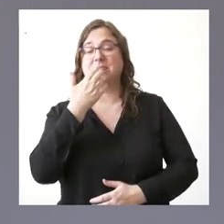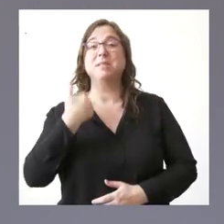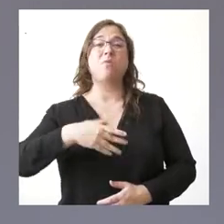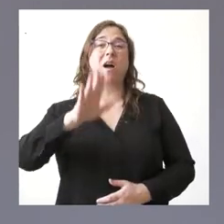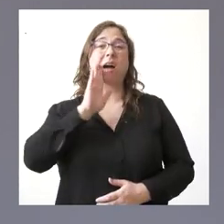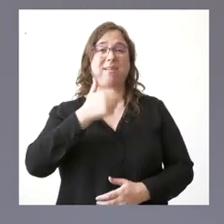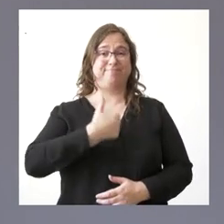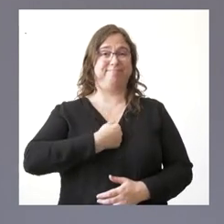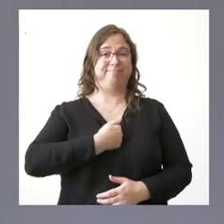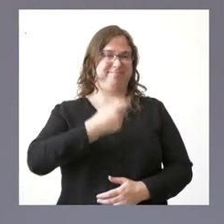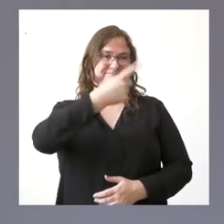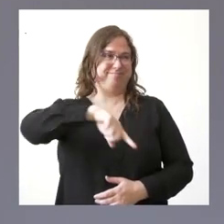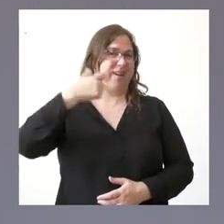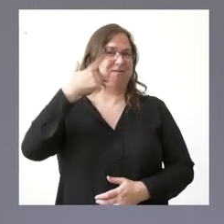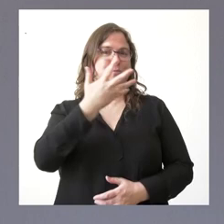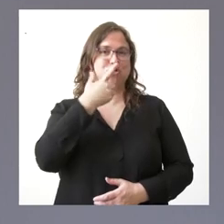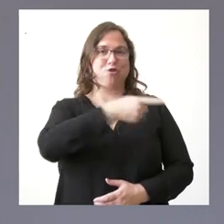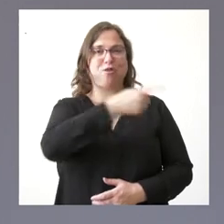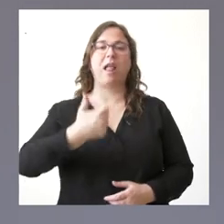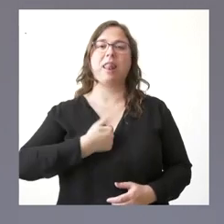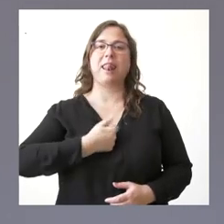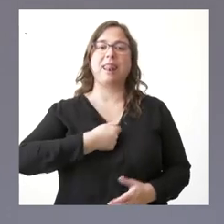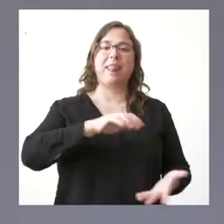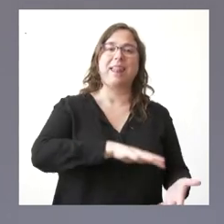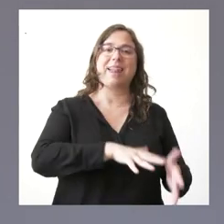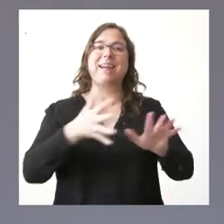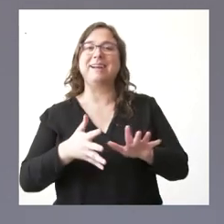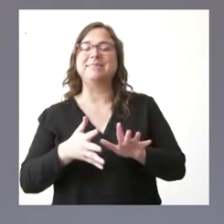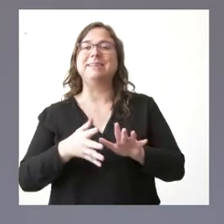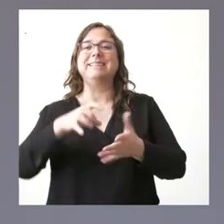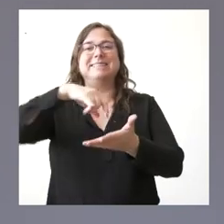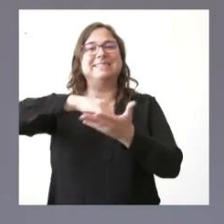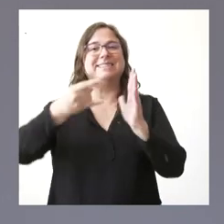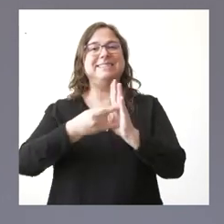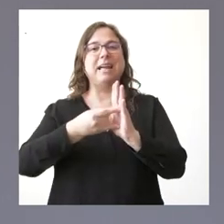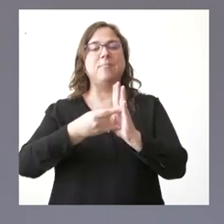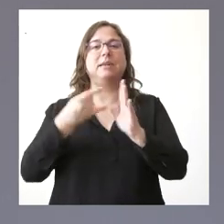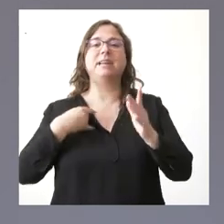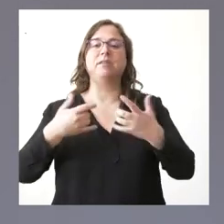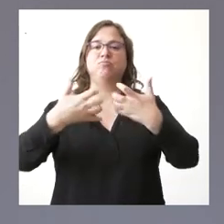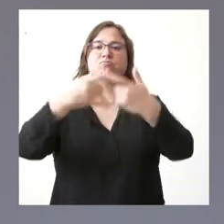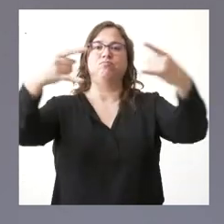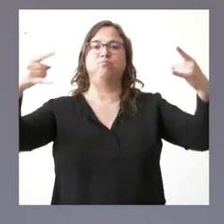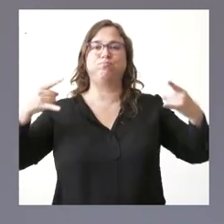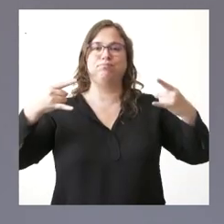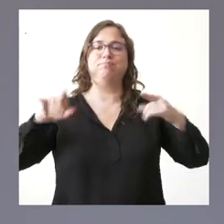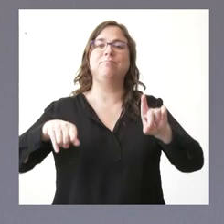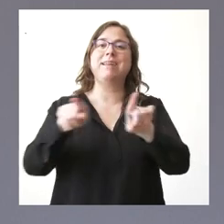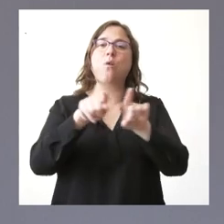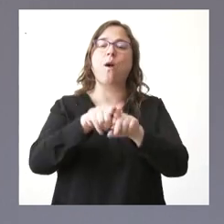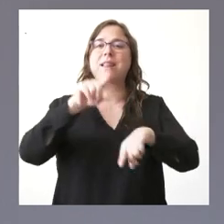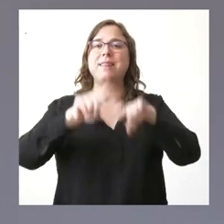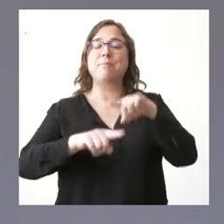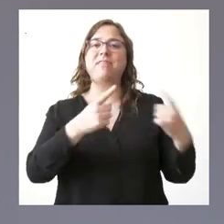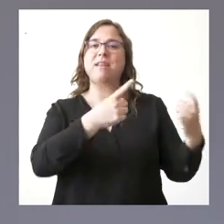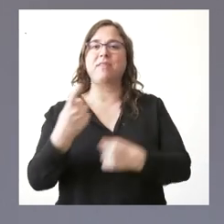tradicional que todos conocemos a las estaciones ya informatizadas y a la instalación, en función de